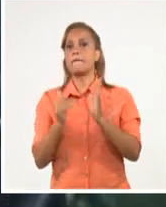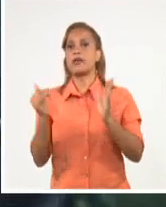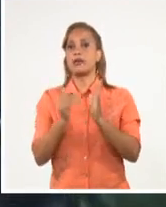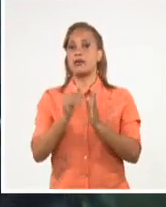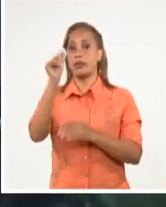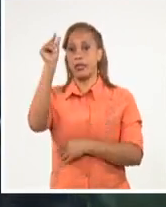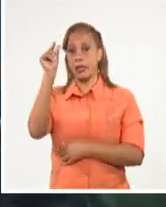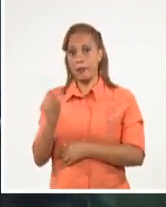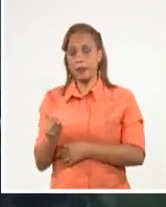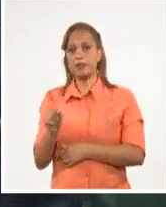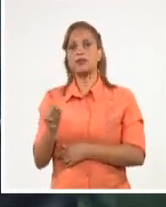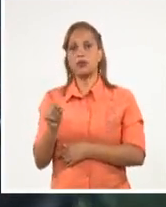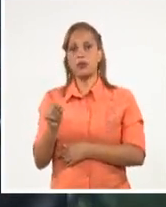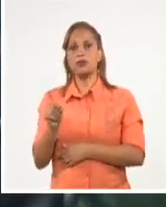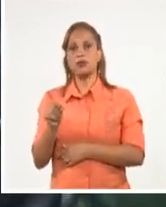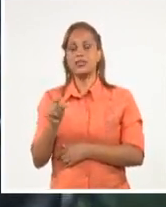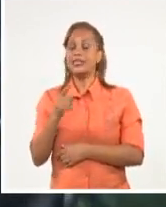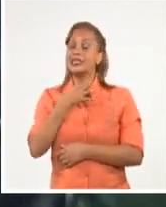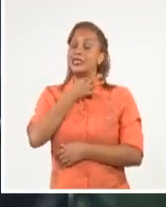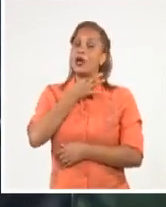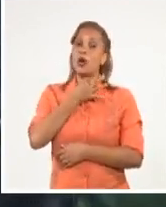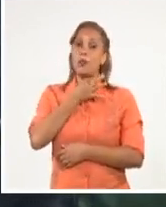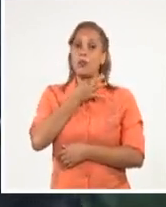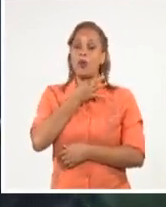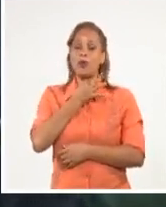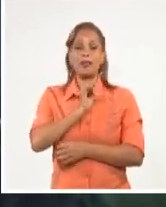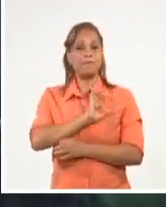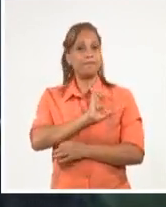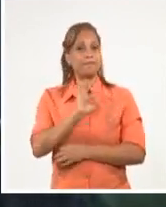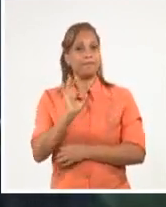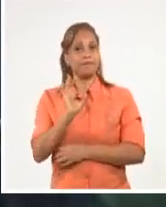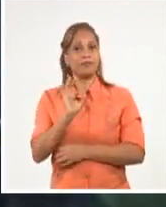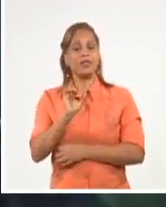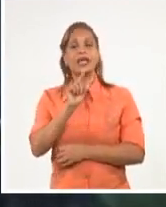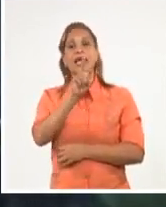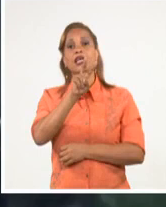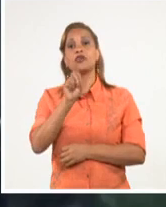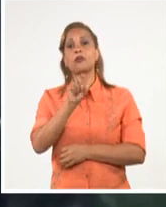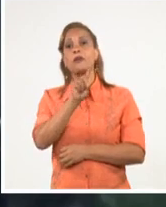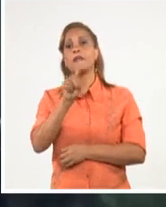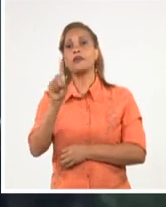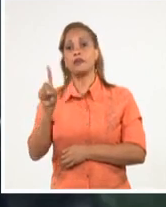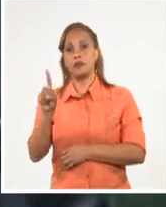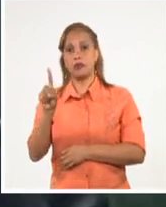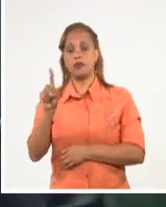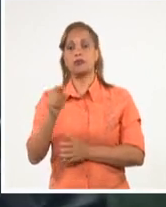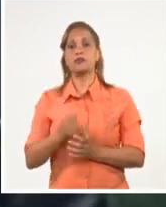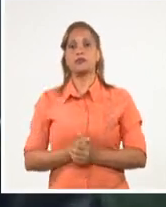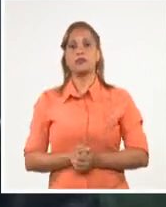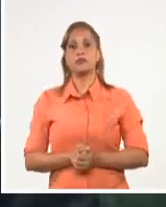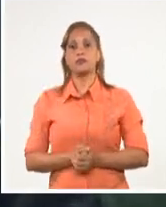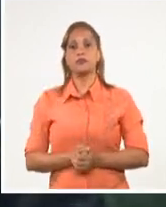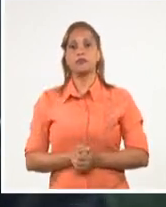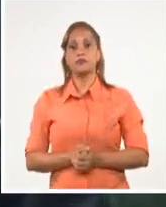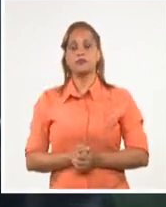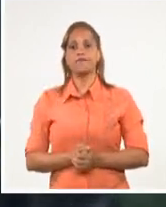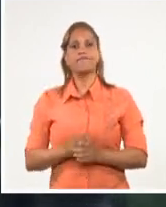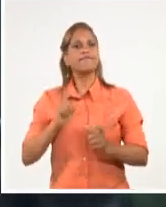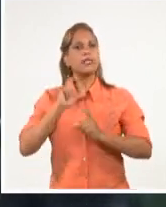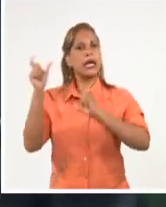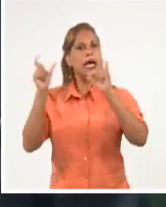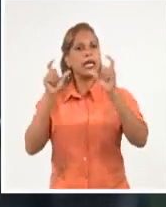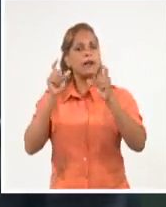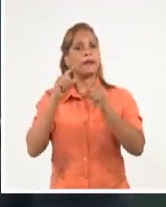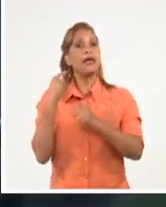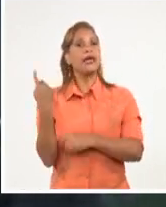caerán en la pobreza extrema en 2021. Alarma que